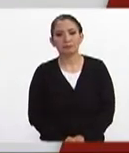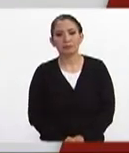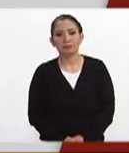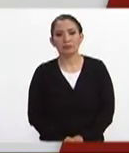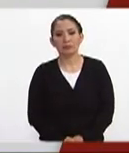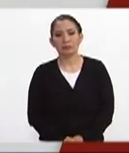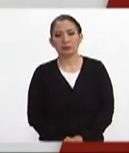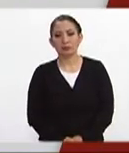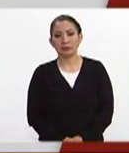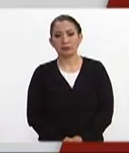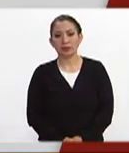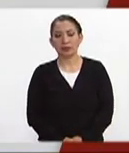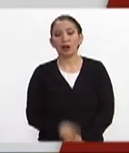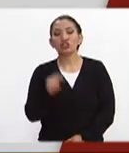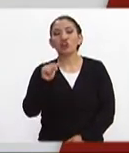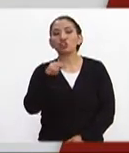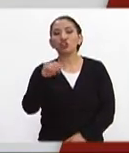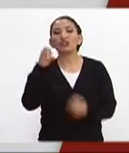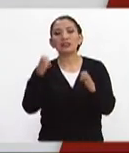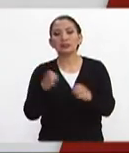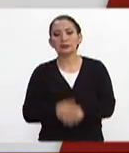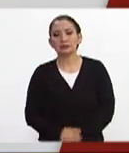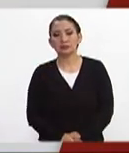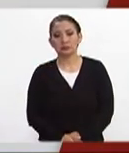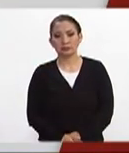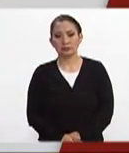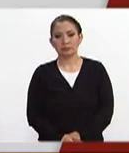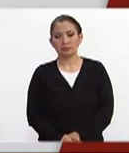Adelante Antonio ¿dónde te encuentras?